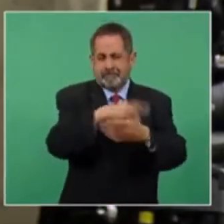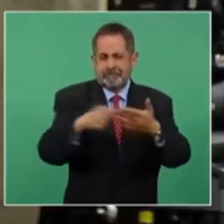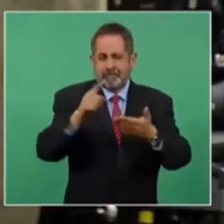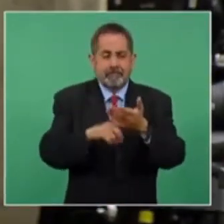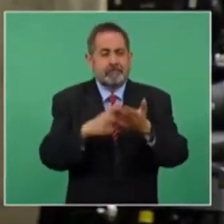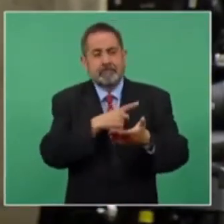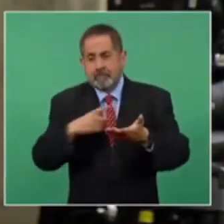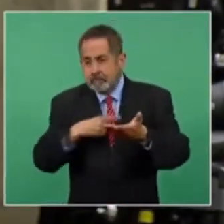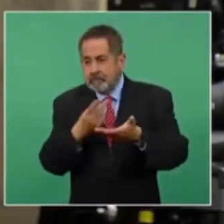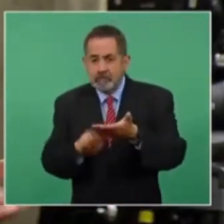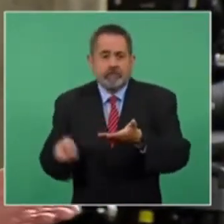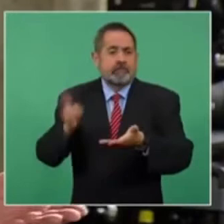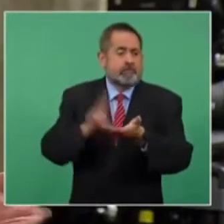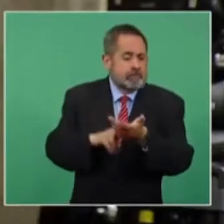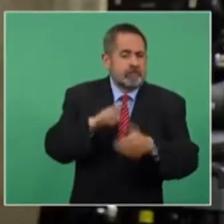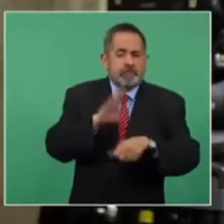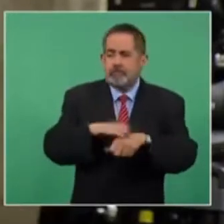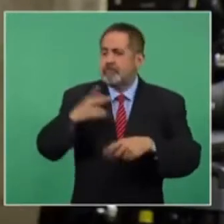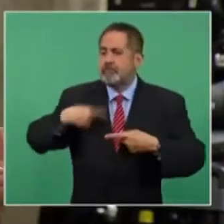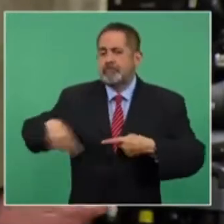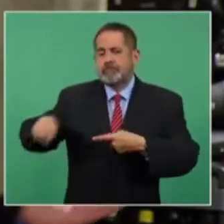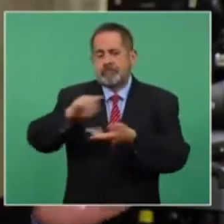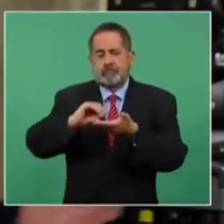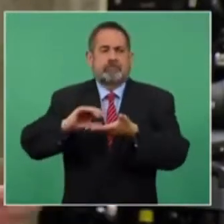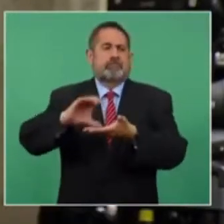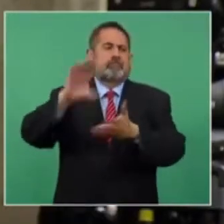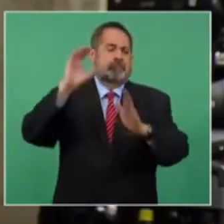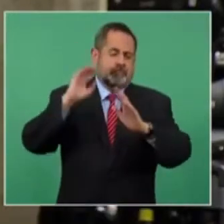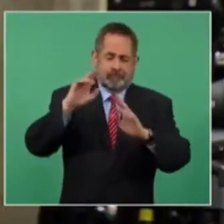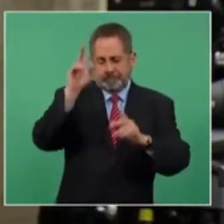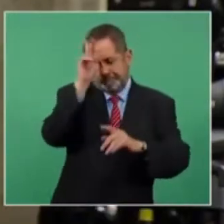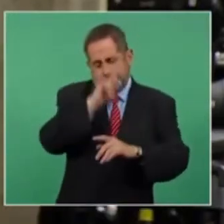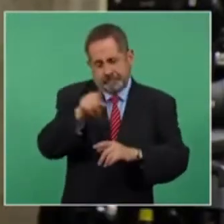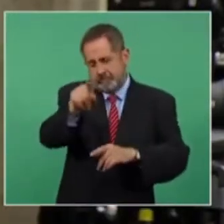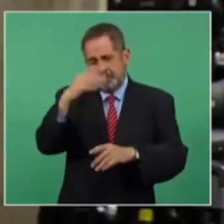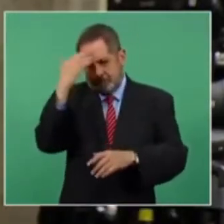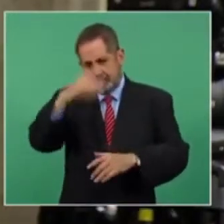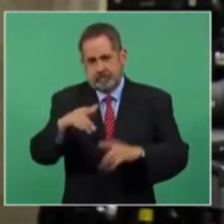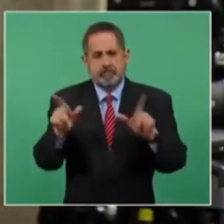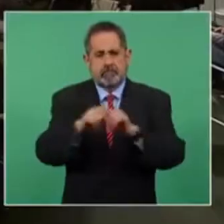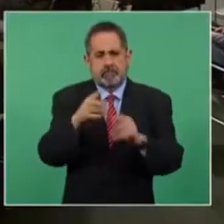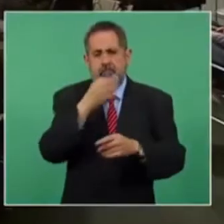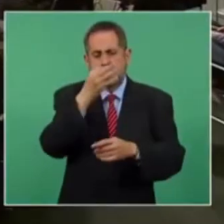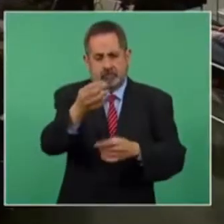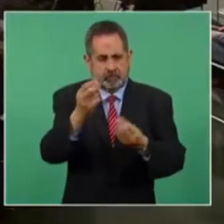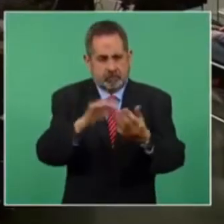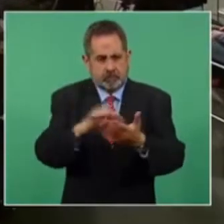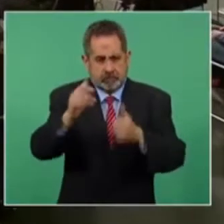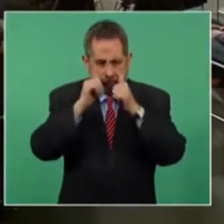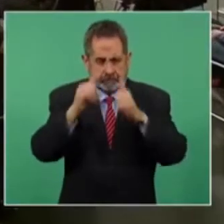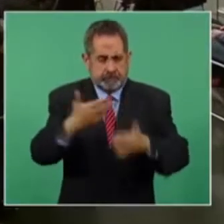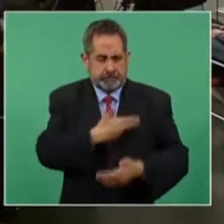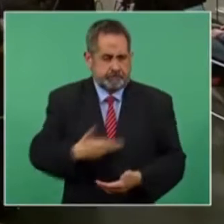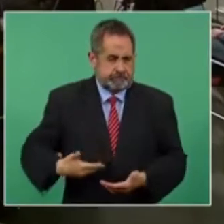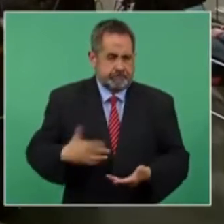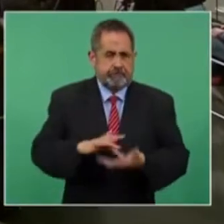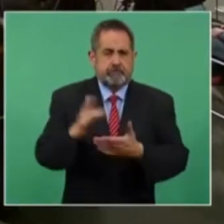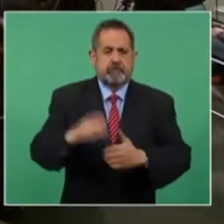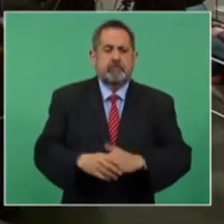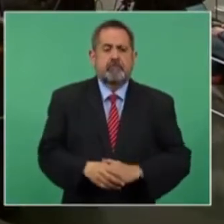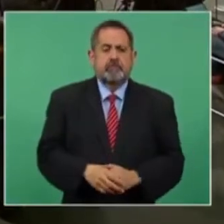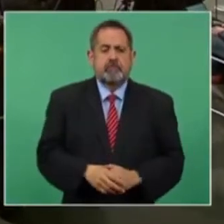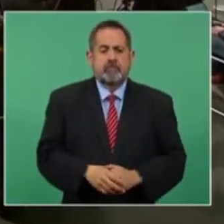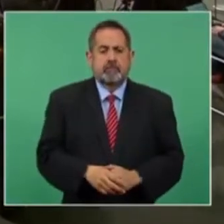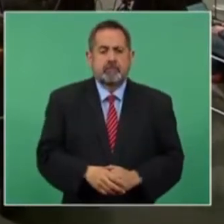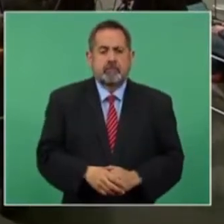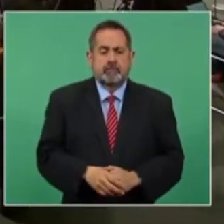endeudamiento para los pueblos y una serie de calamidades que todos conocemos. Muchas gracias, señor presidente, por las dos. Bueno, ya